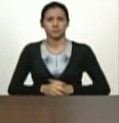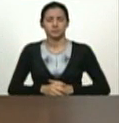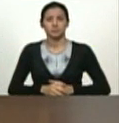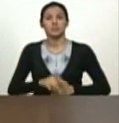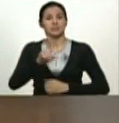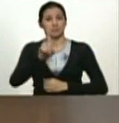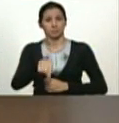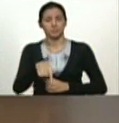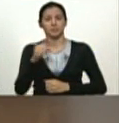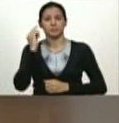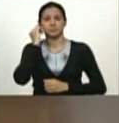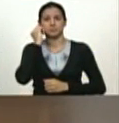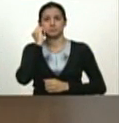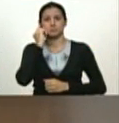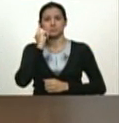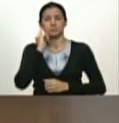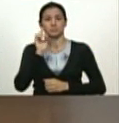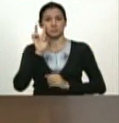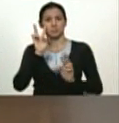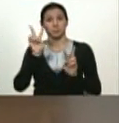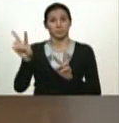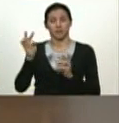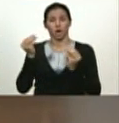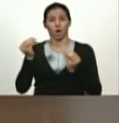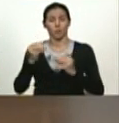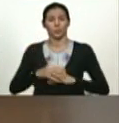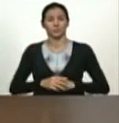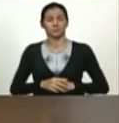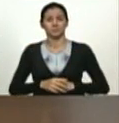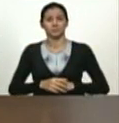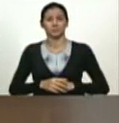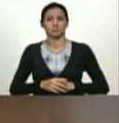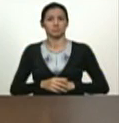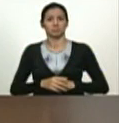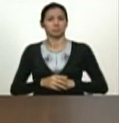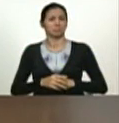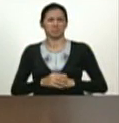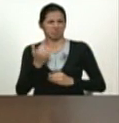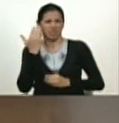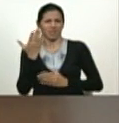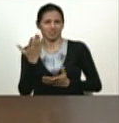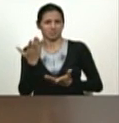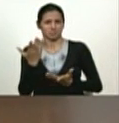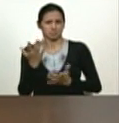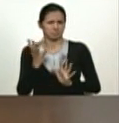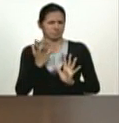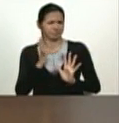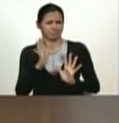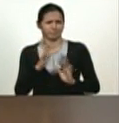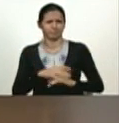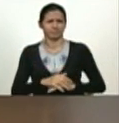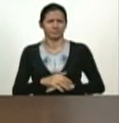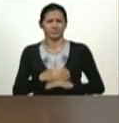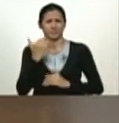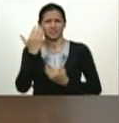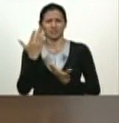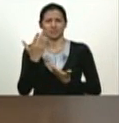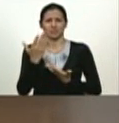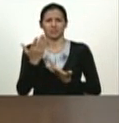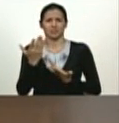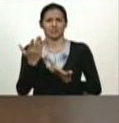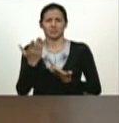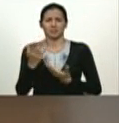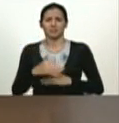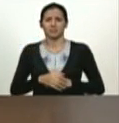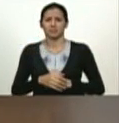También, de una manera vulgar, mira cómo lo hizo. Vulgar, de verdad. No respeta los sentimientos